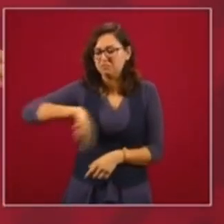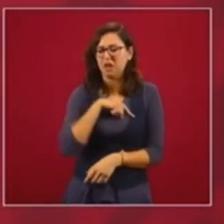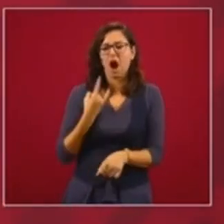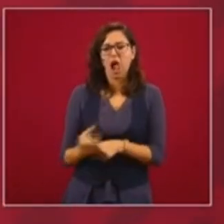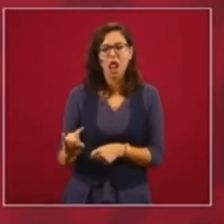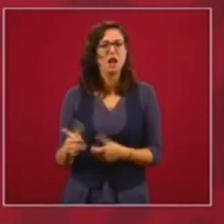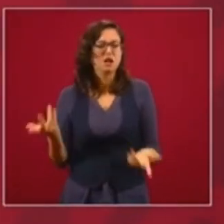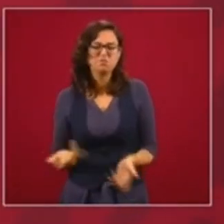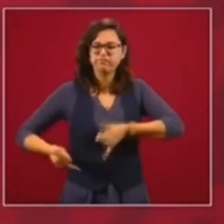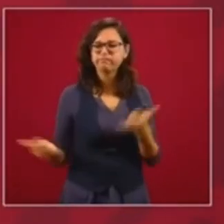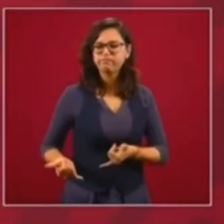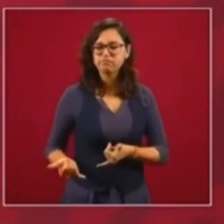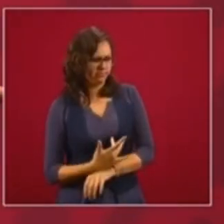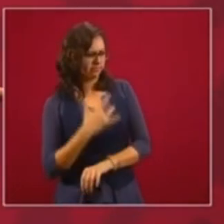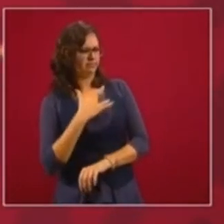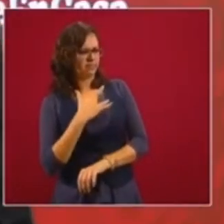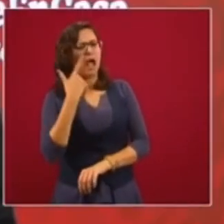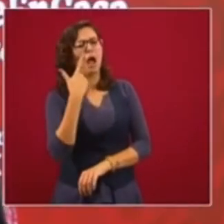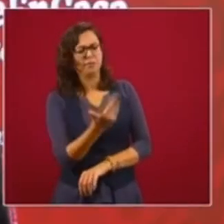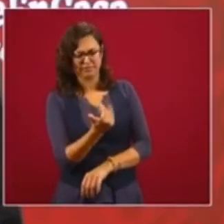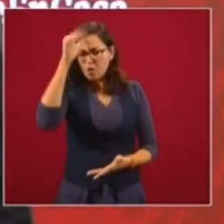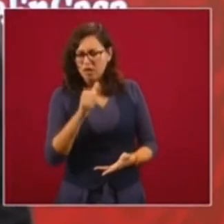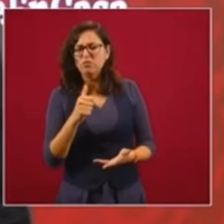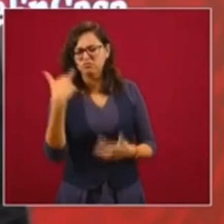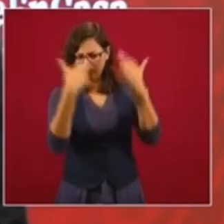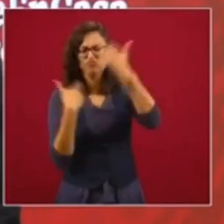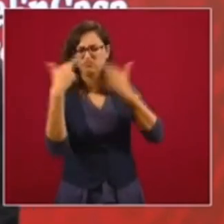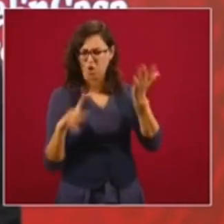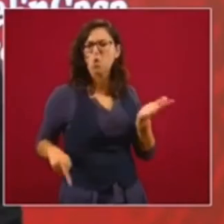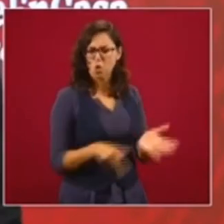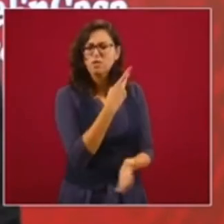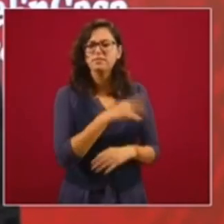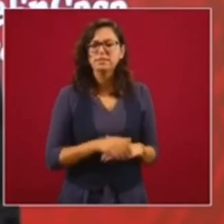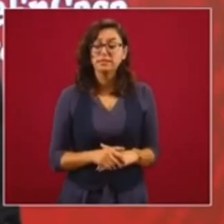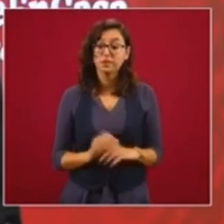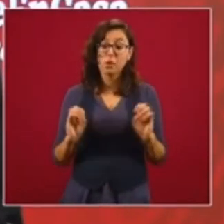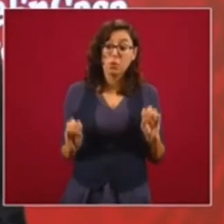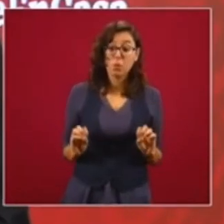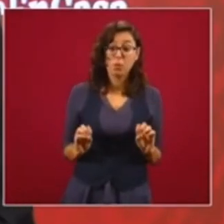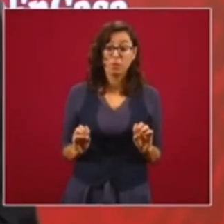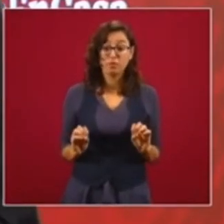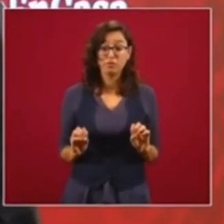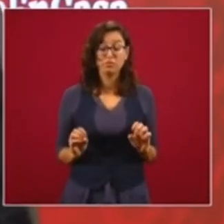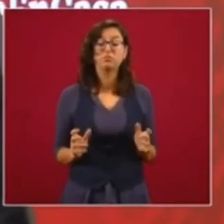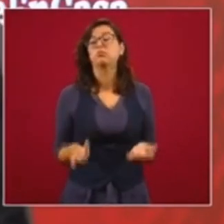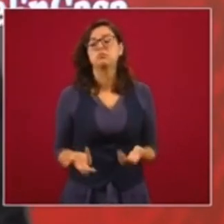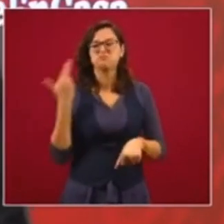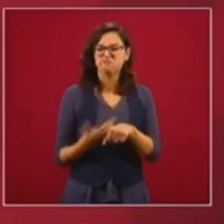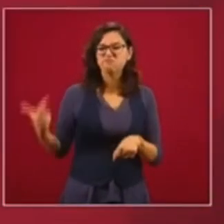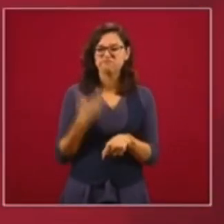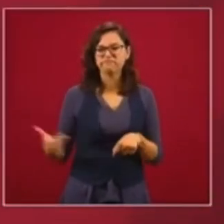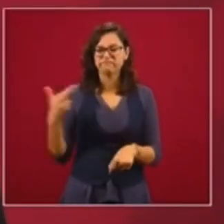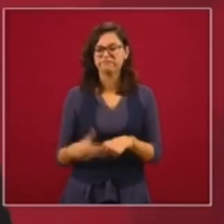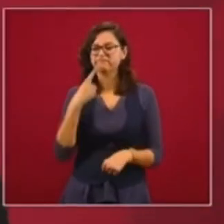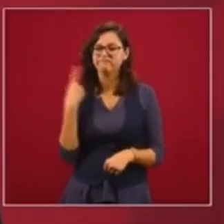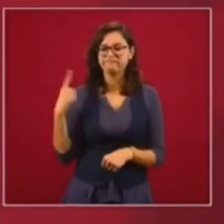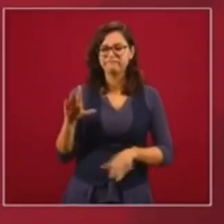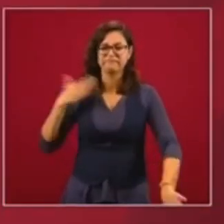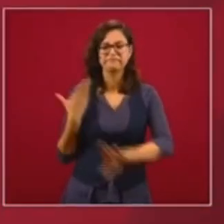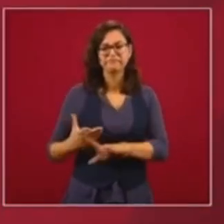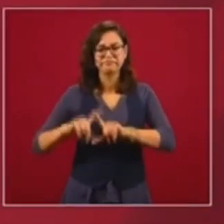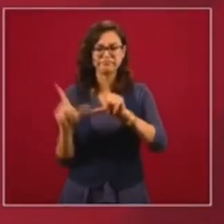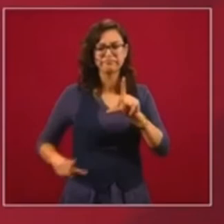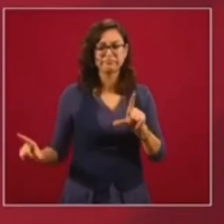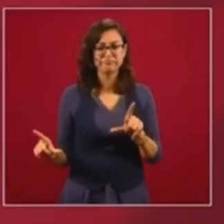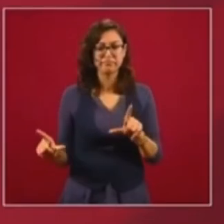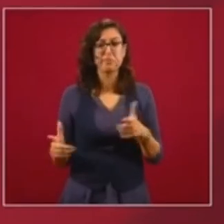estadounidenses la revisión del convenio o tomar medidas en contra del país,